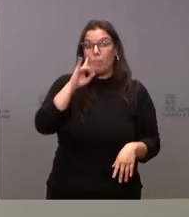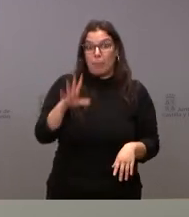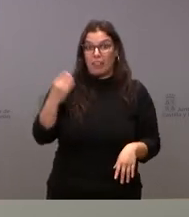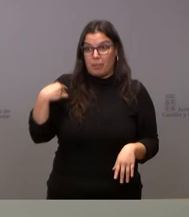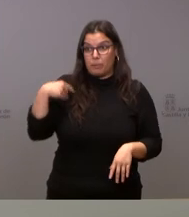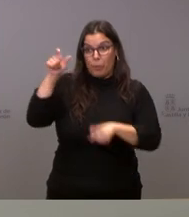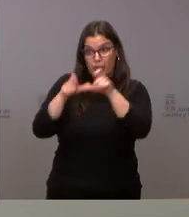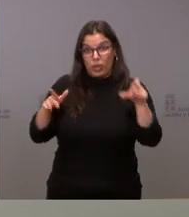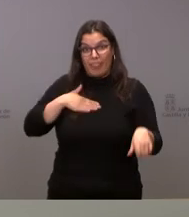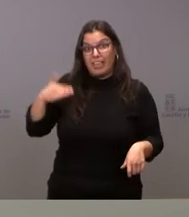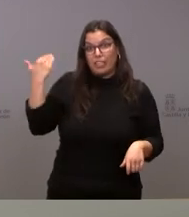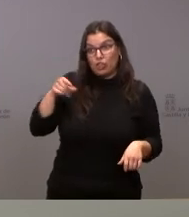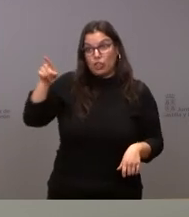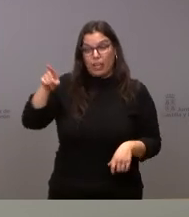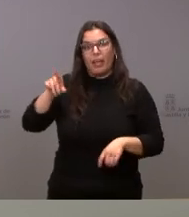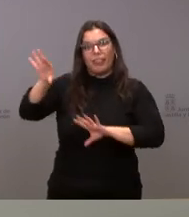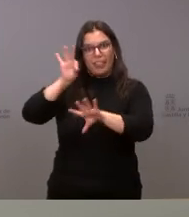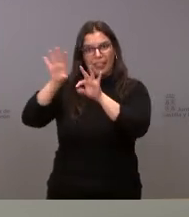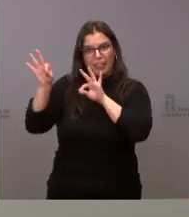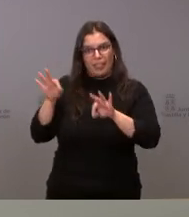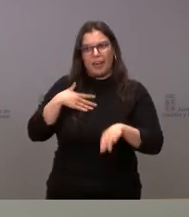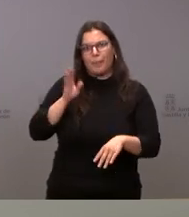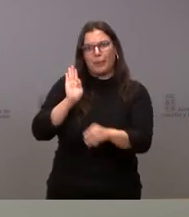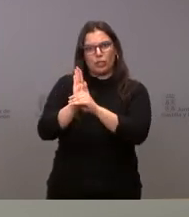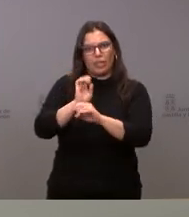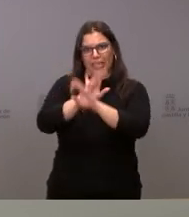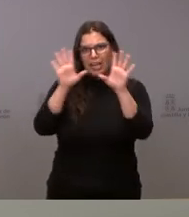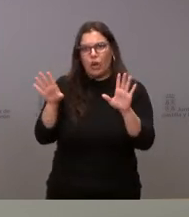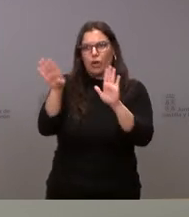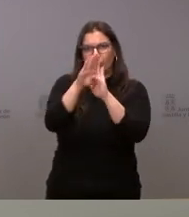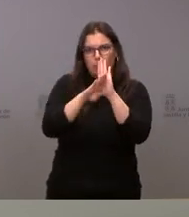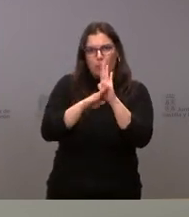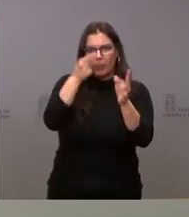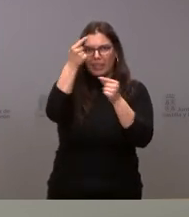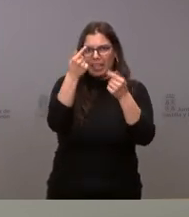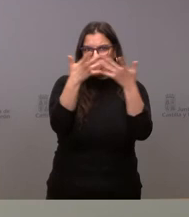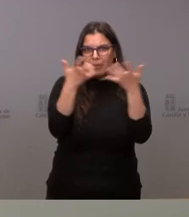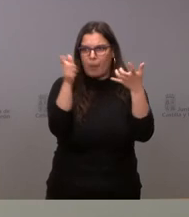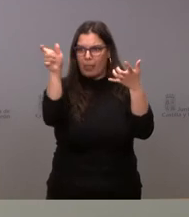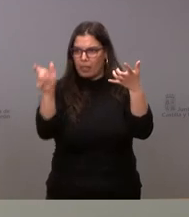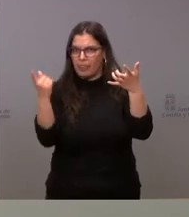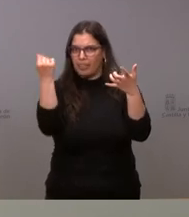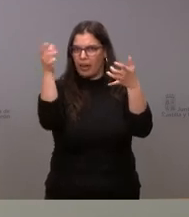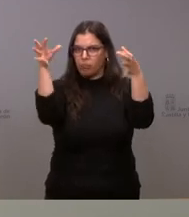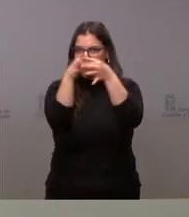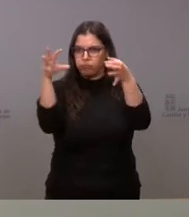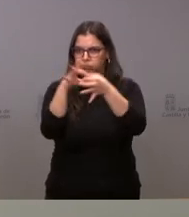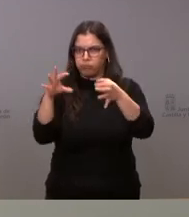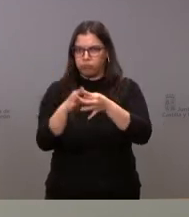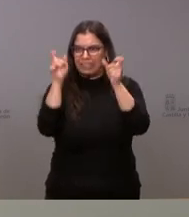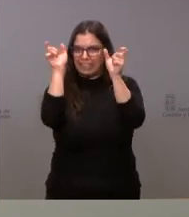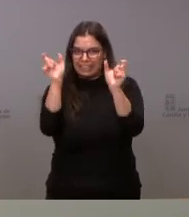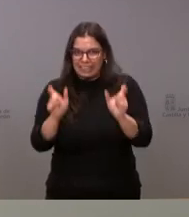la población de Soria que eran claramente inversiones que venían tanto cuantificadas como detalladas en lo que era el territorio e incluso